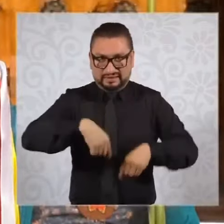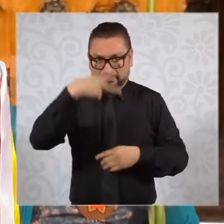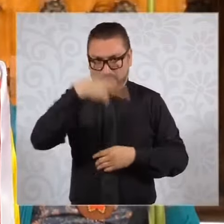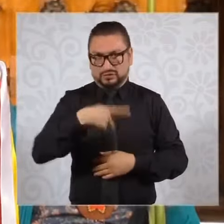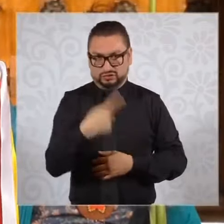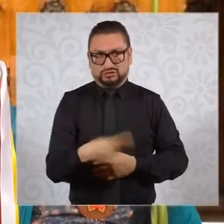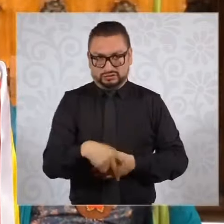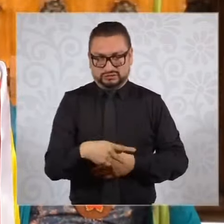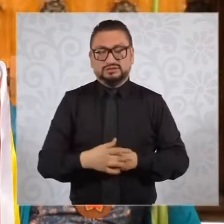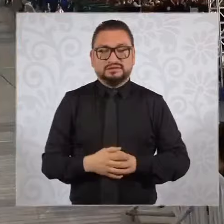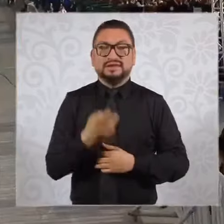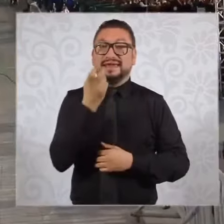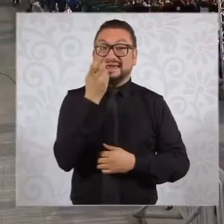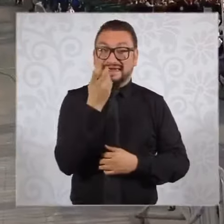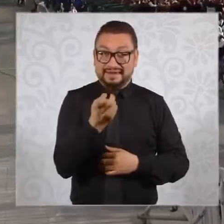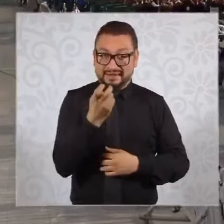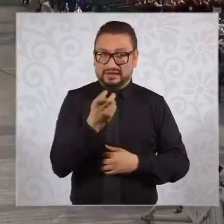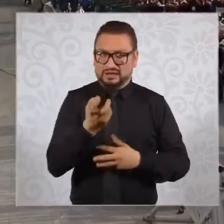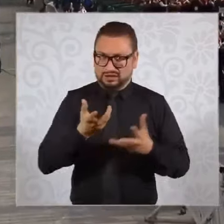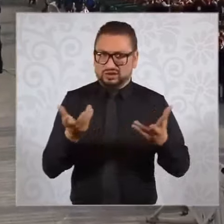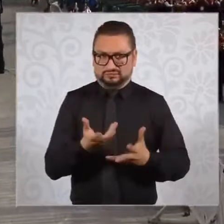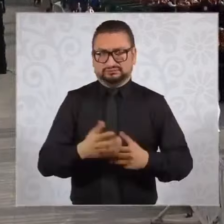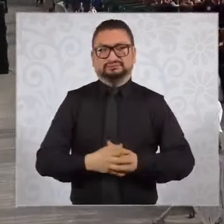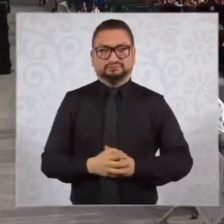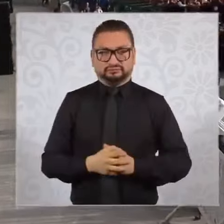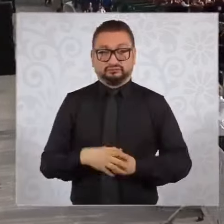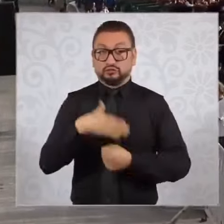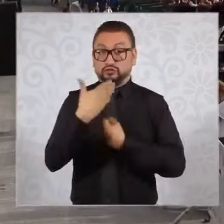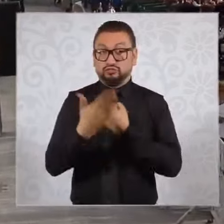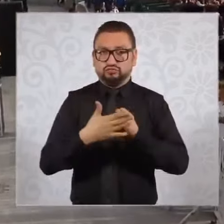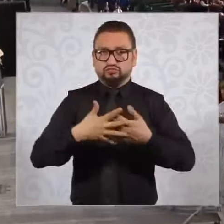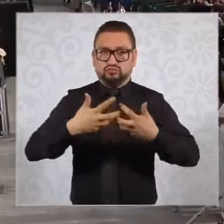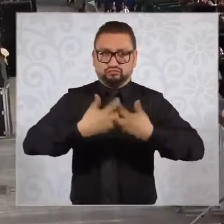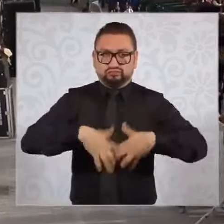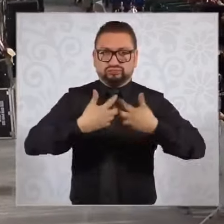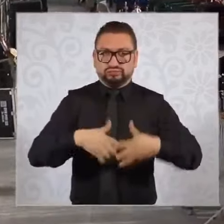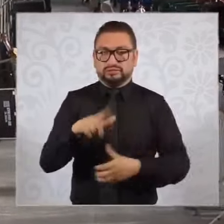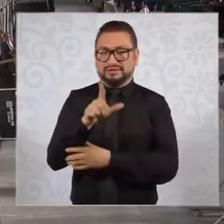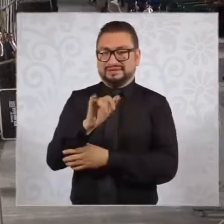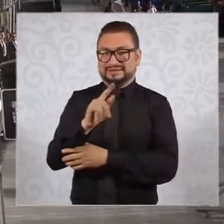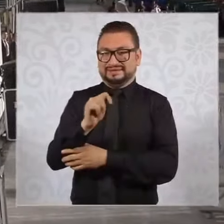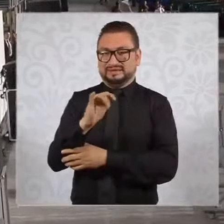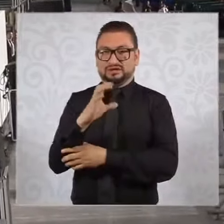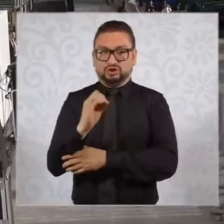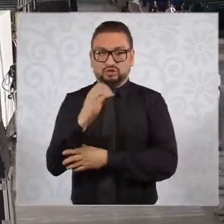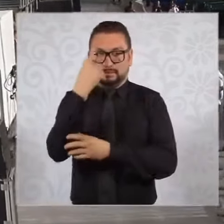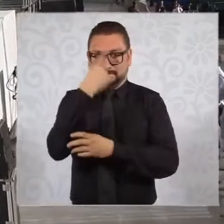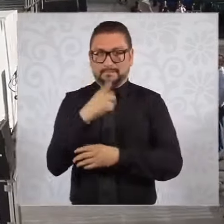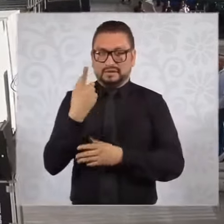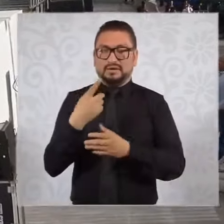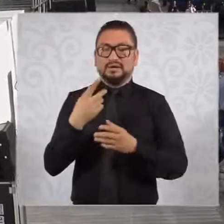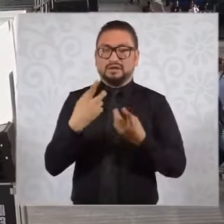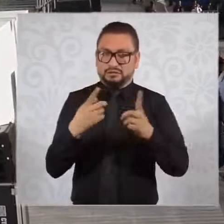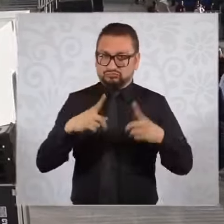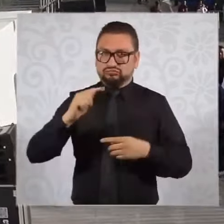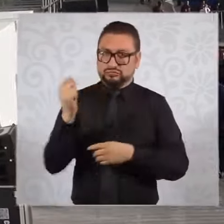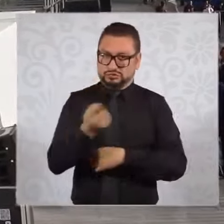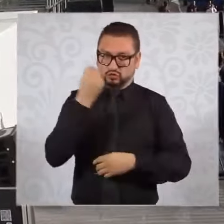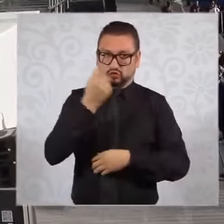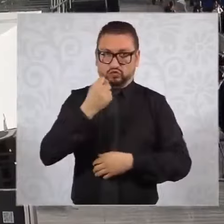Pondremos en marcha la producción de litio con desarrollo tecnológico propio.